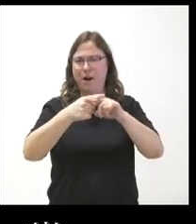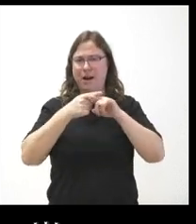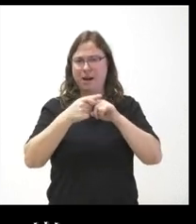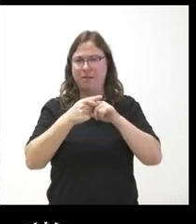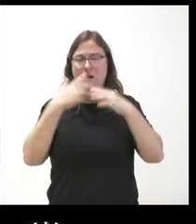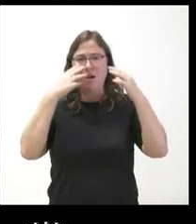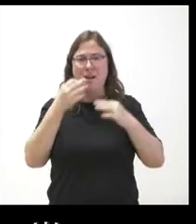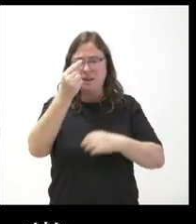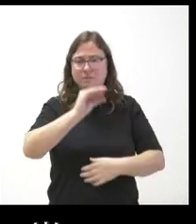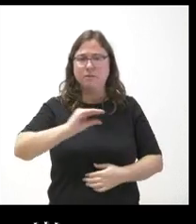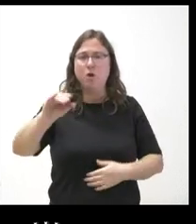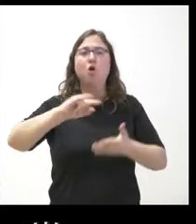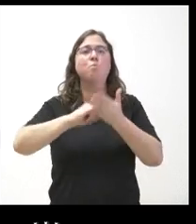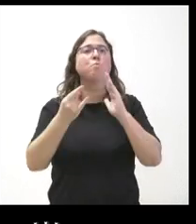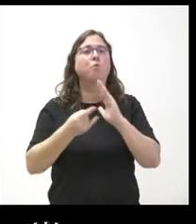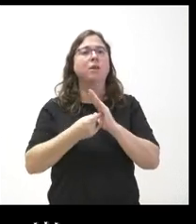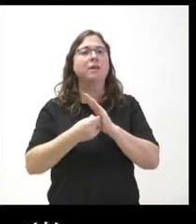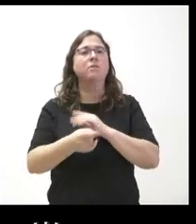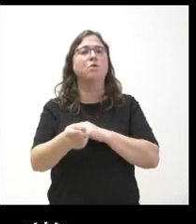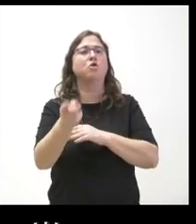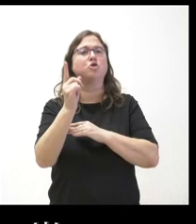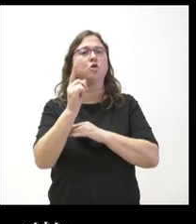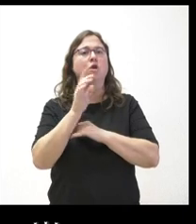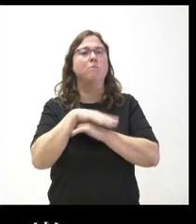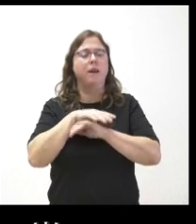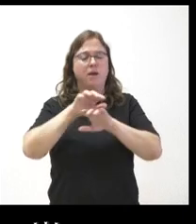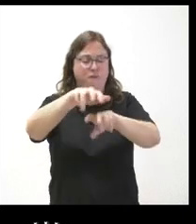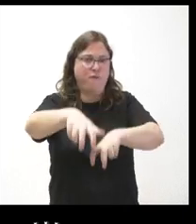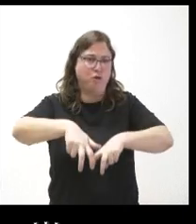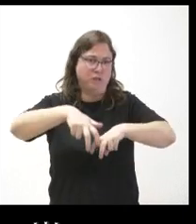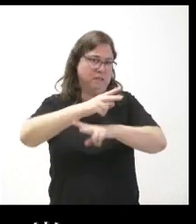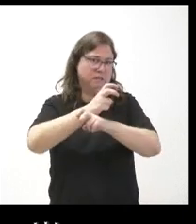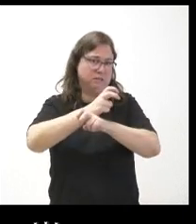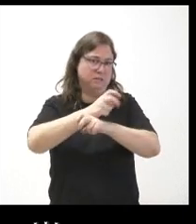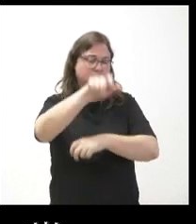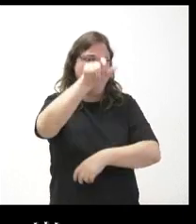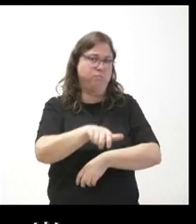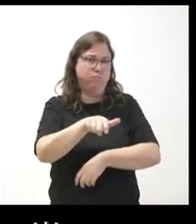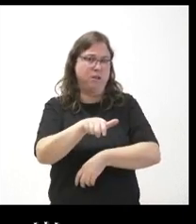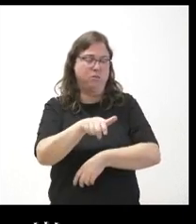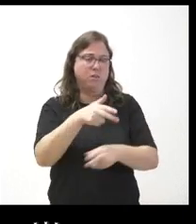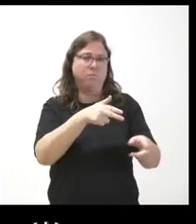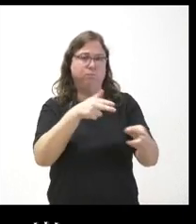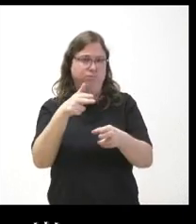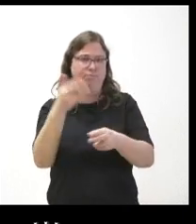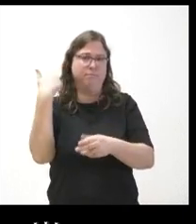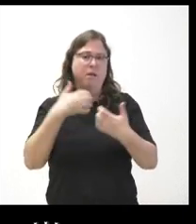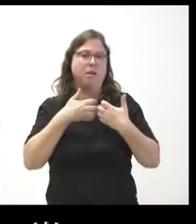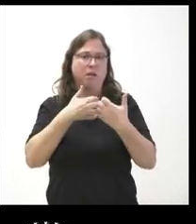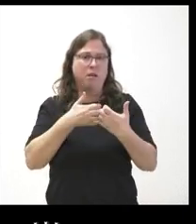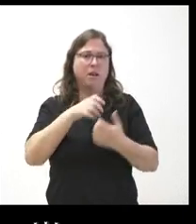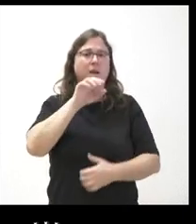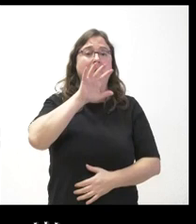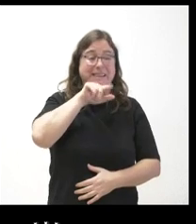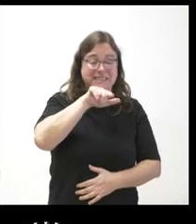destina solamente a proyectos de fosas de personas represaliadas un 54